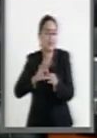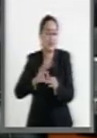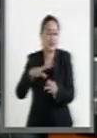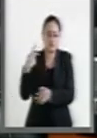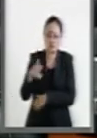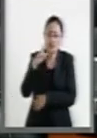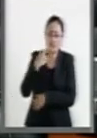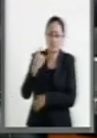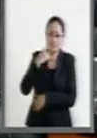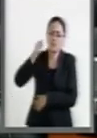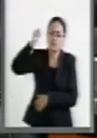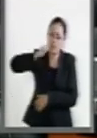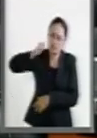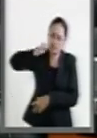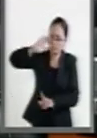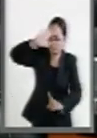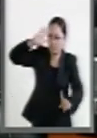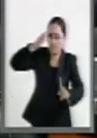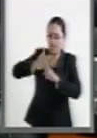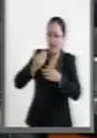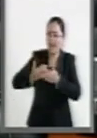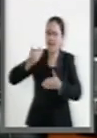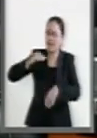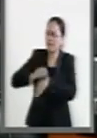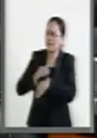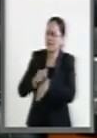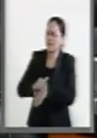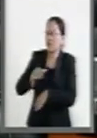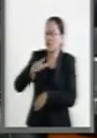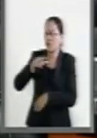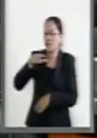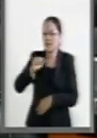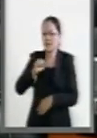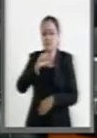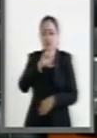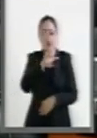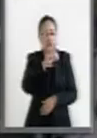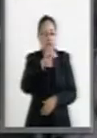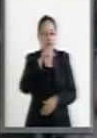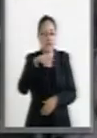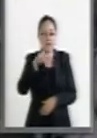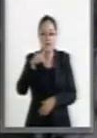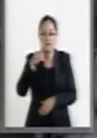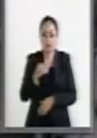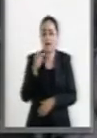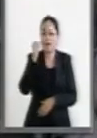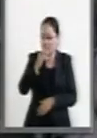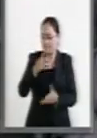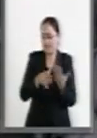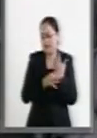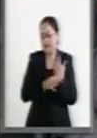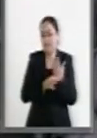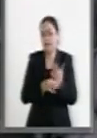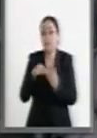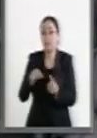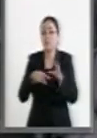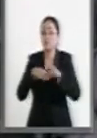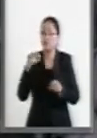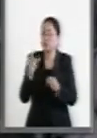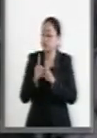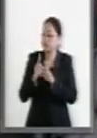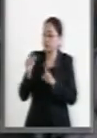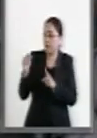decía nuestro amigo que en paz descanse, Luis Donaldo Colosio. René, te ausentas,